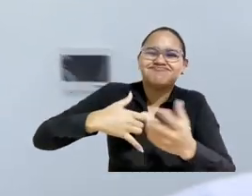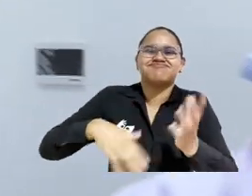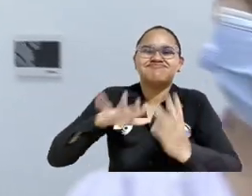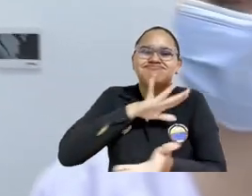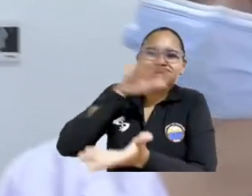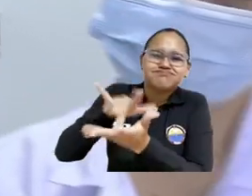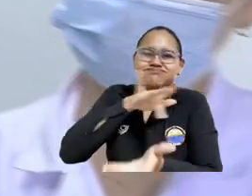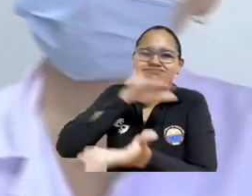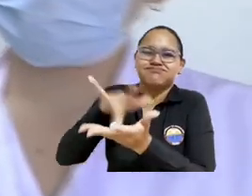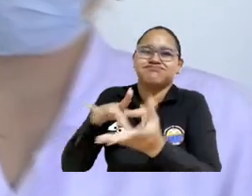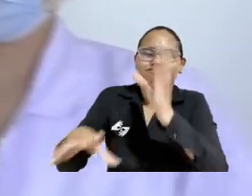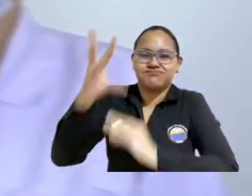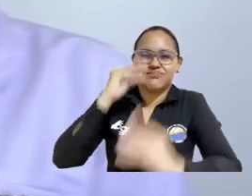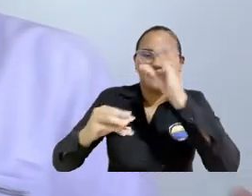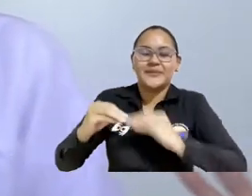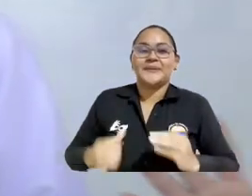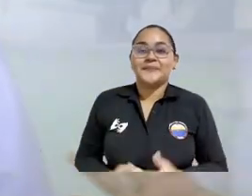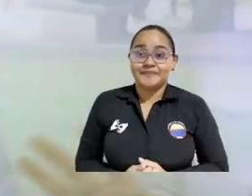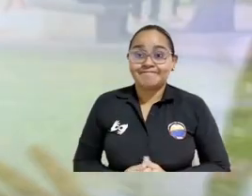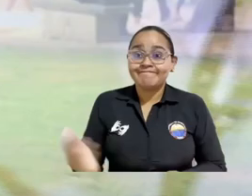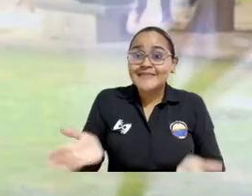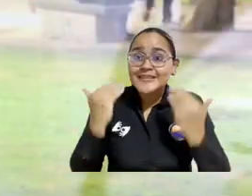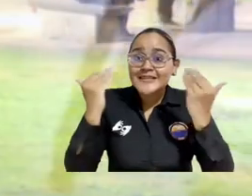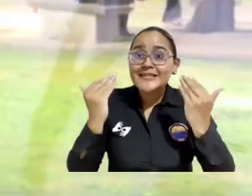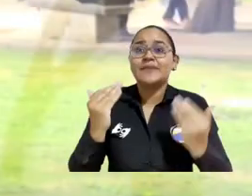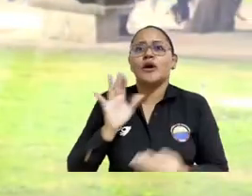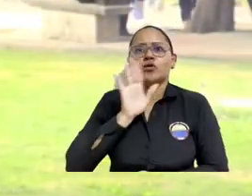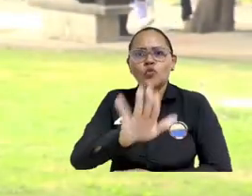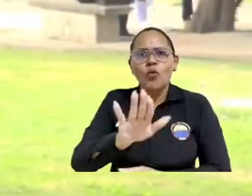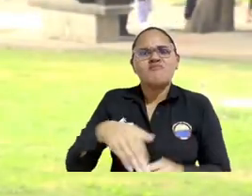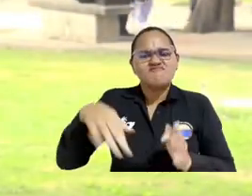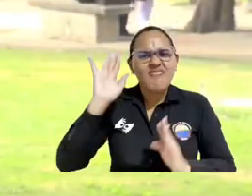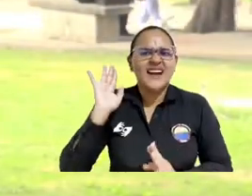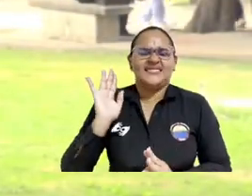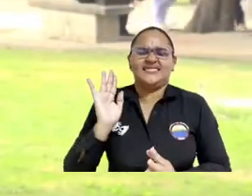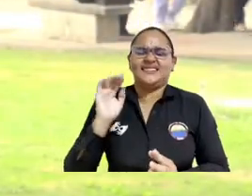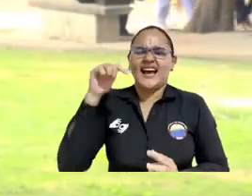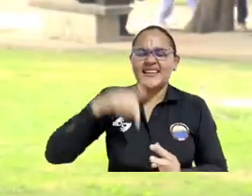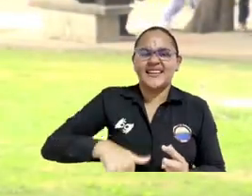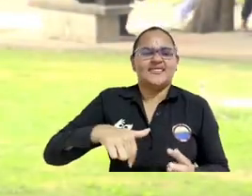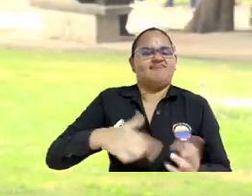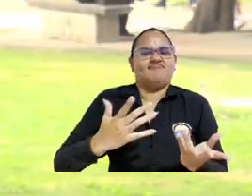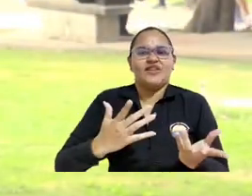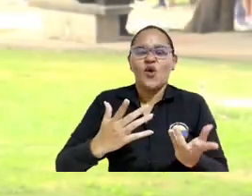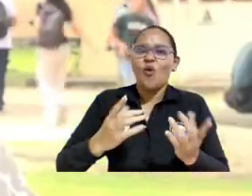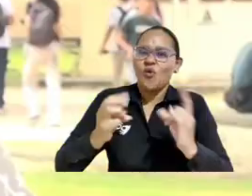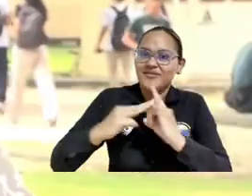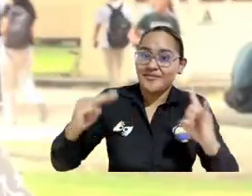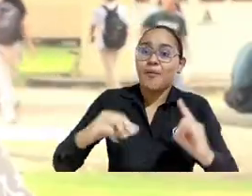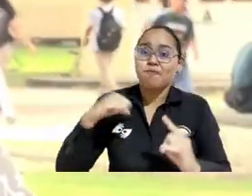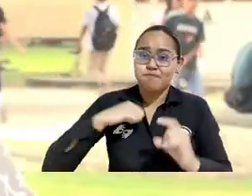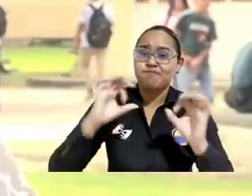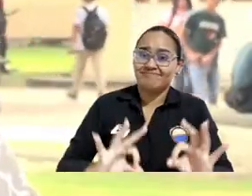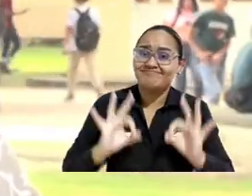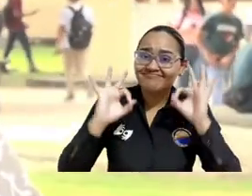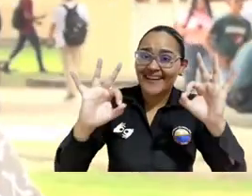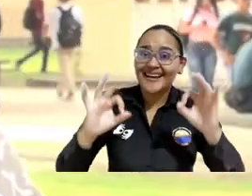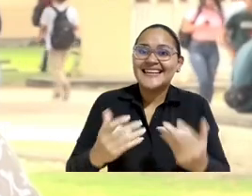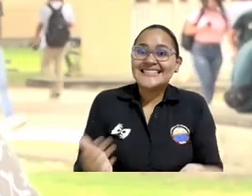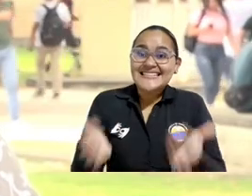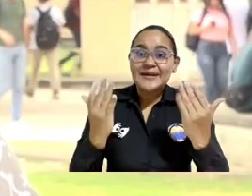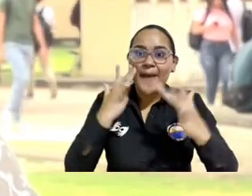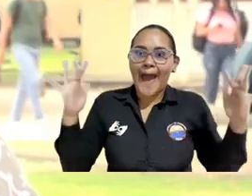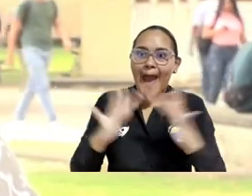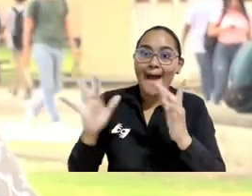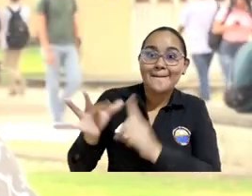Es un gran espaldarazo del Ministerio de Educación hacia la universidad, que la universidad tiene un estándar de calidad muy alto. Una gran oportunidad de